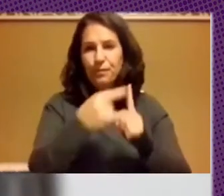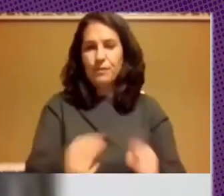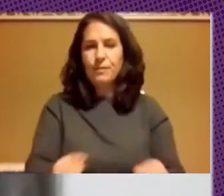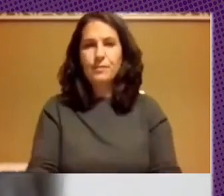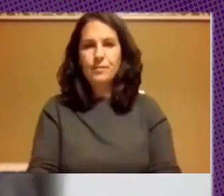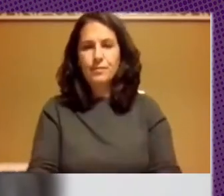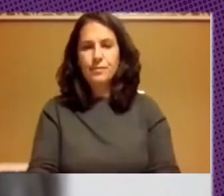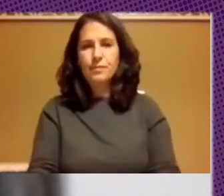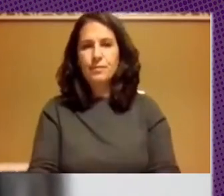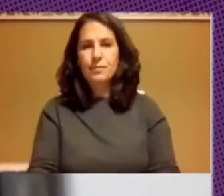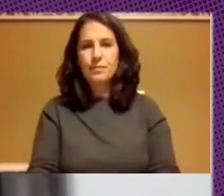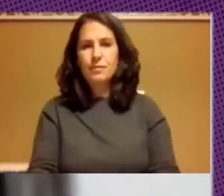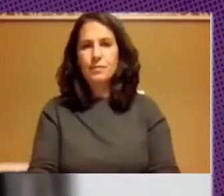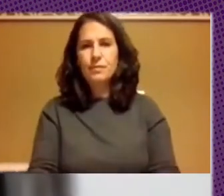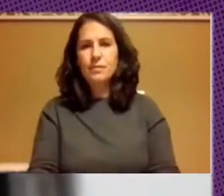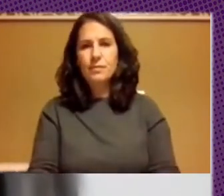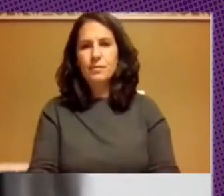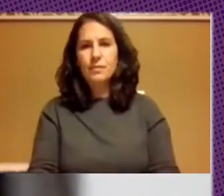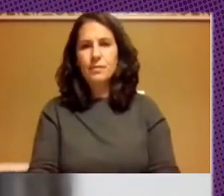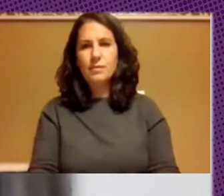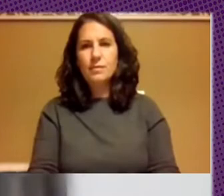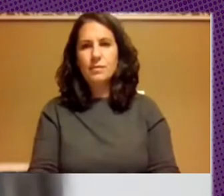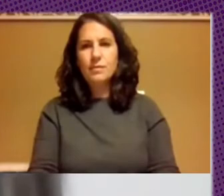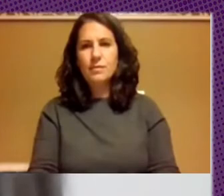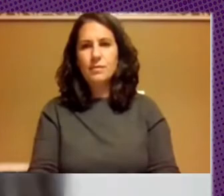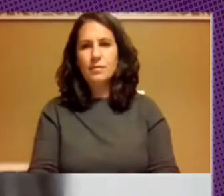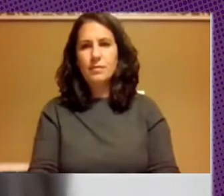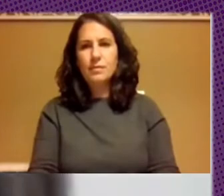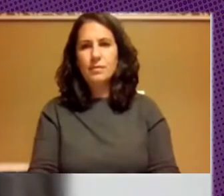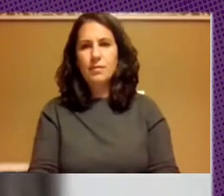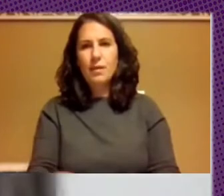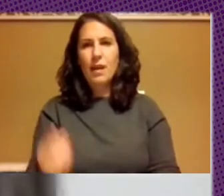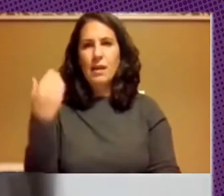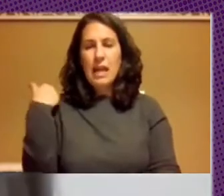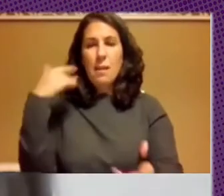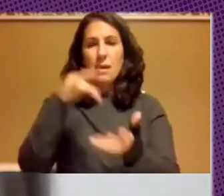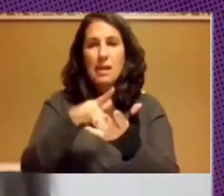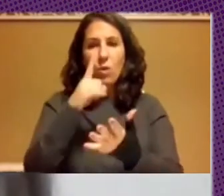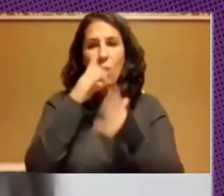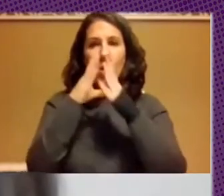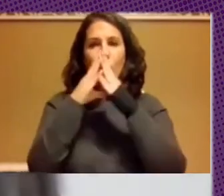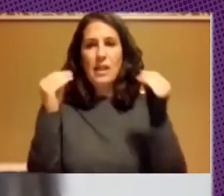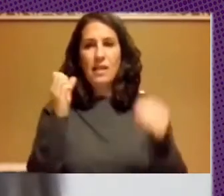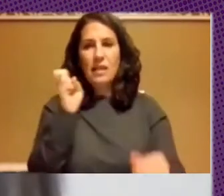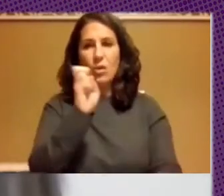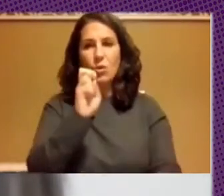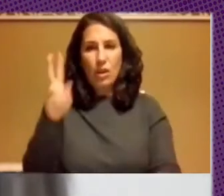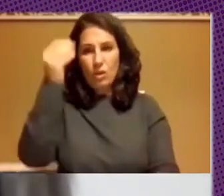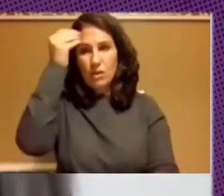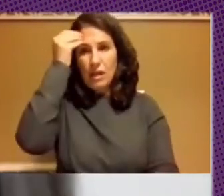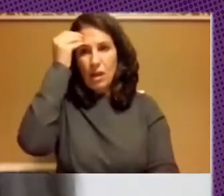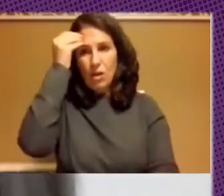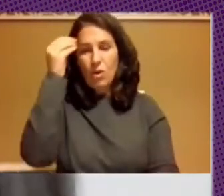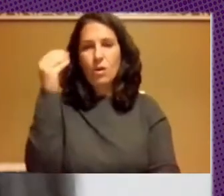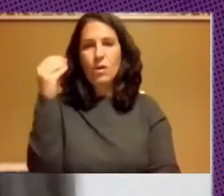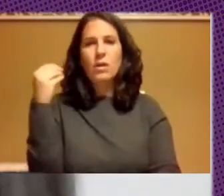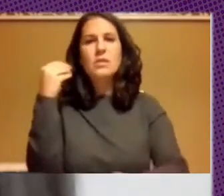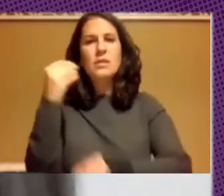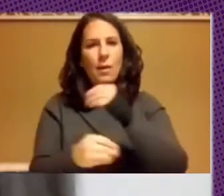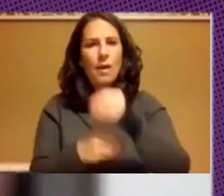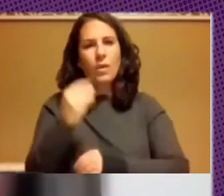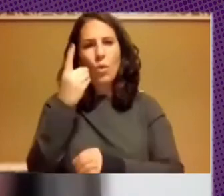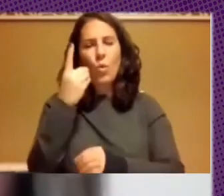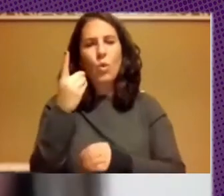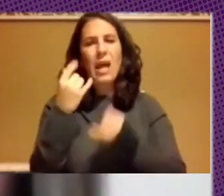ha pasado que en una universidad en Estados Unidos creo que fue se estaba haciendo un evento sobre